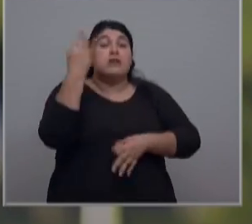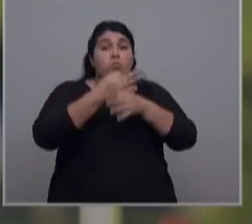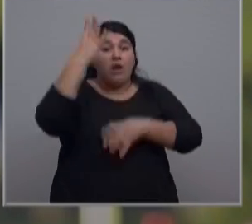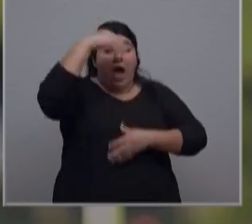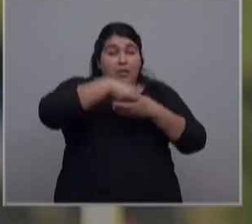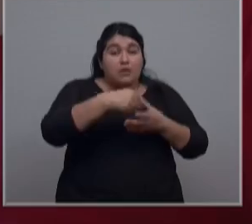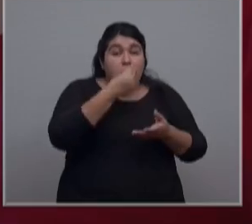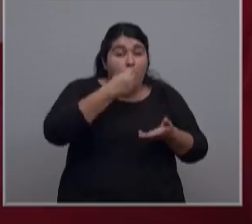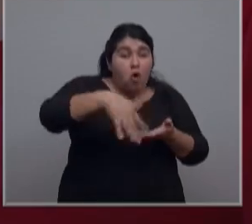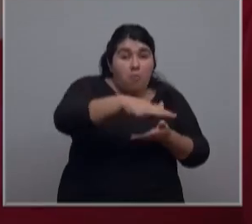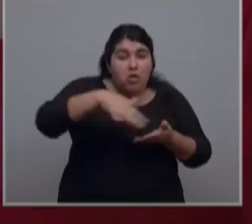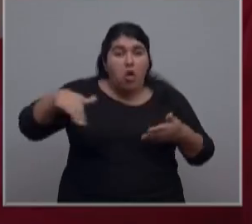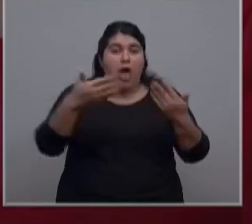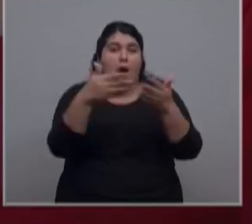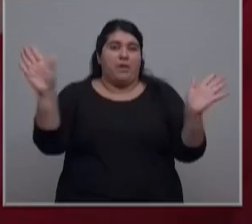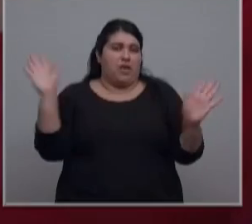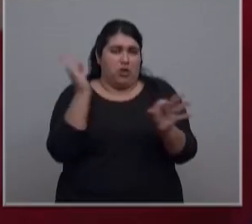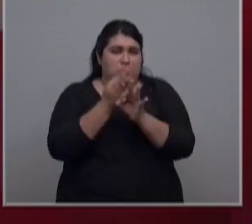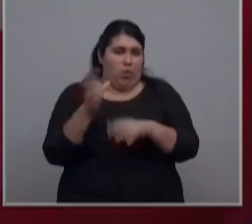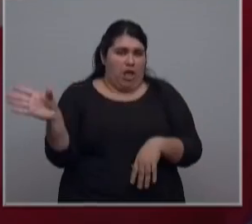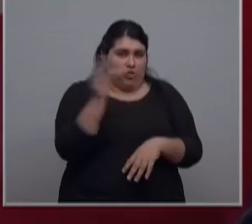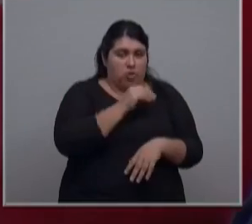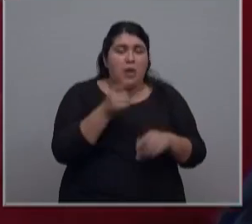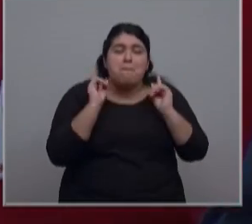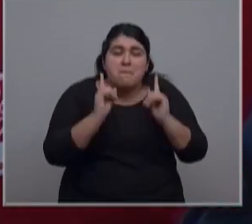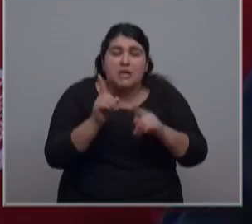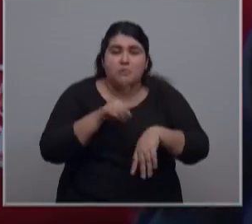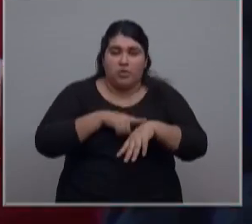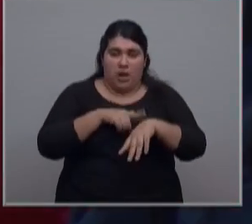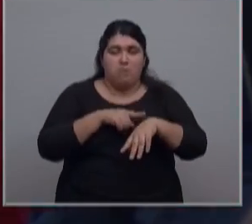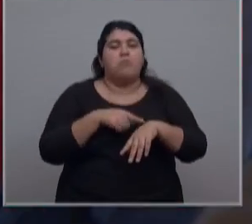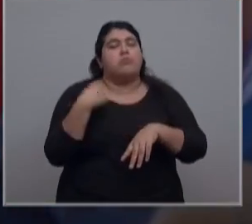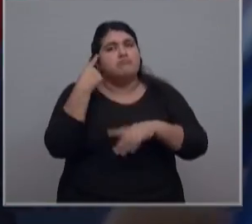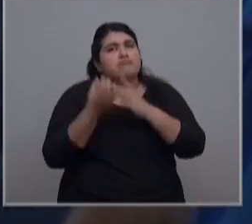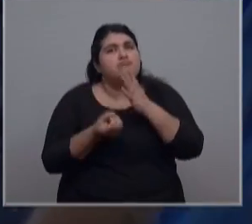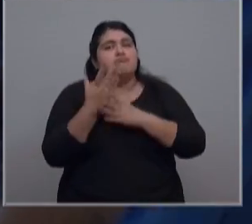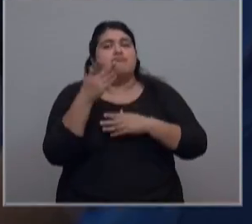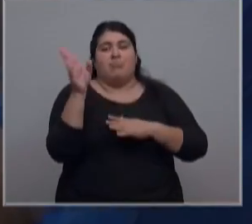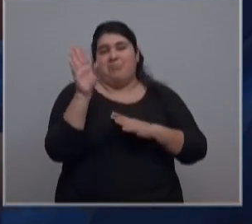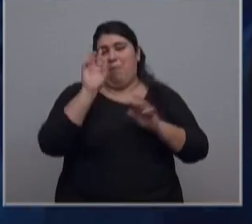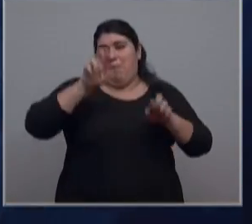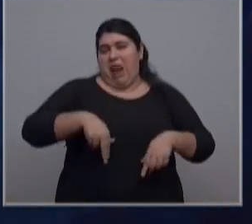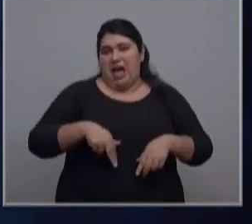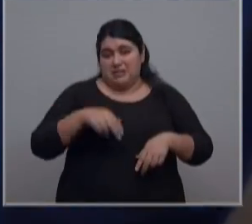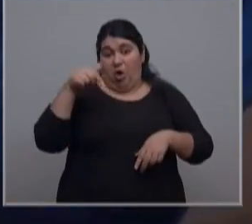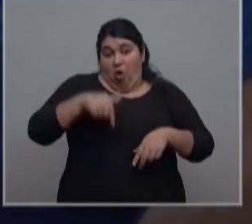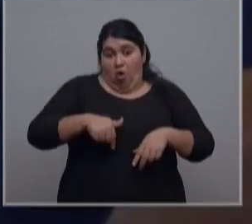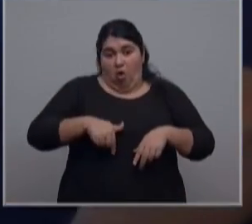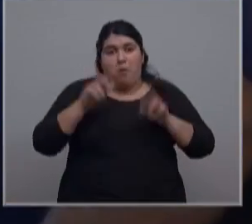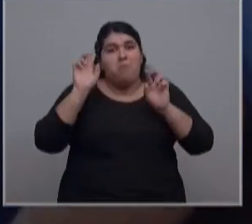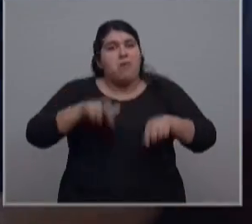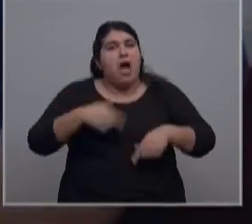en todas las escuelas, pero al mismo tiempo iniciamos con este programa que estamos hoy